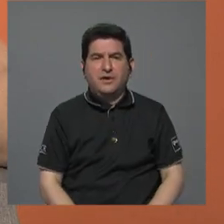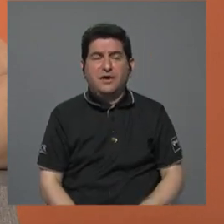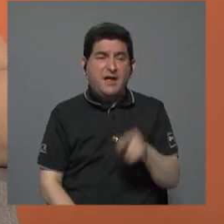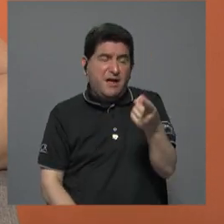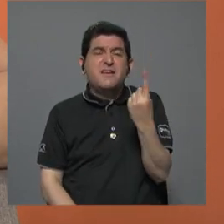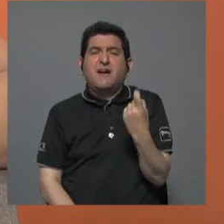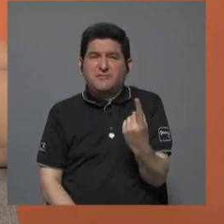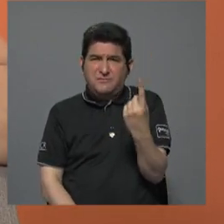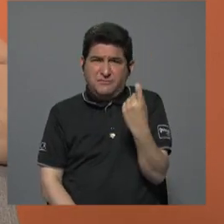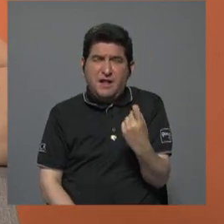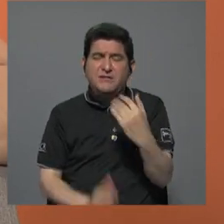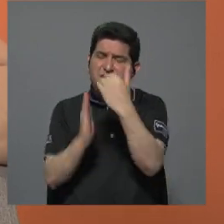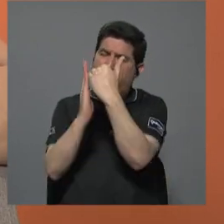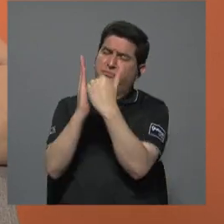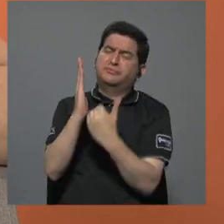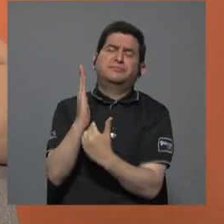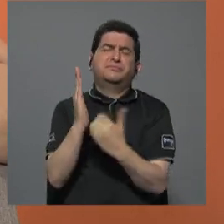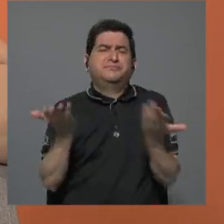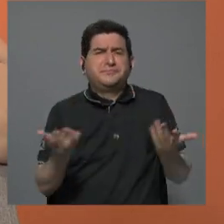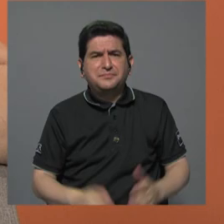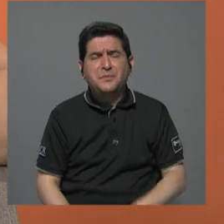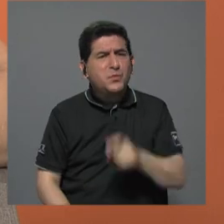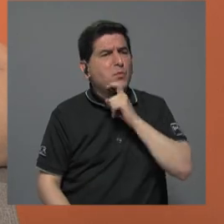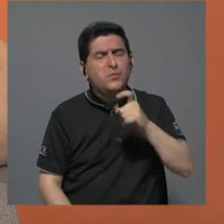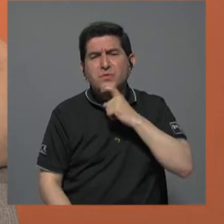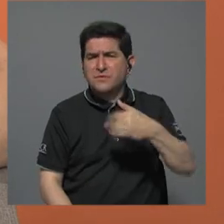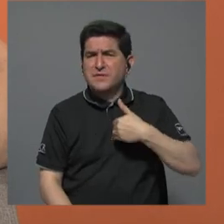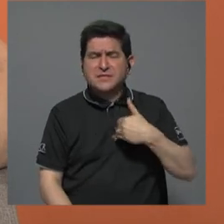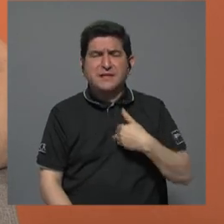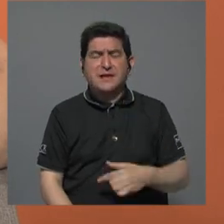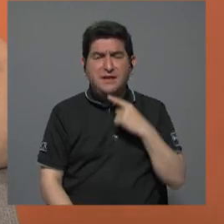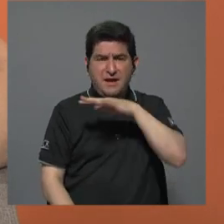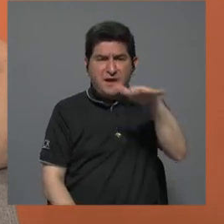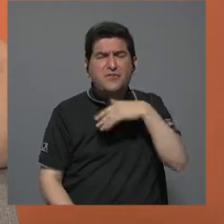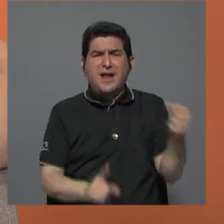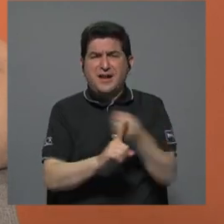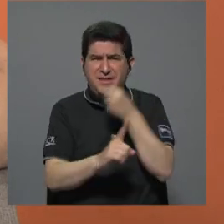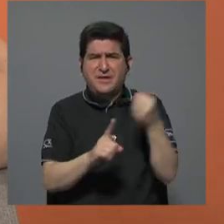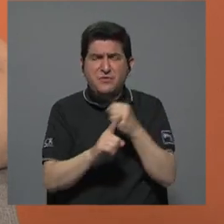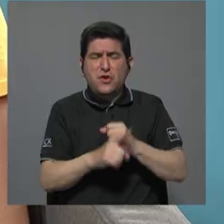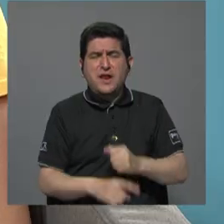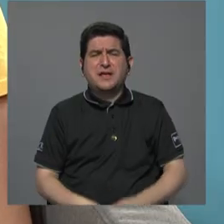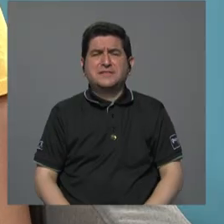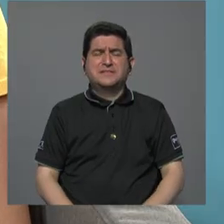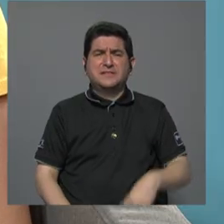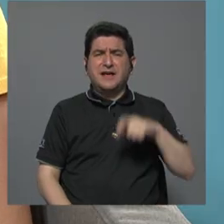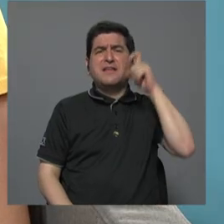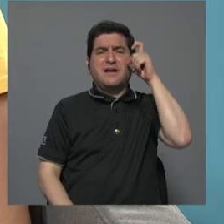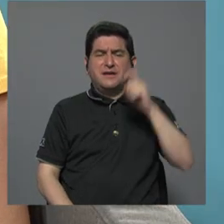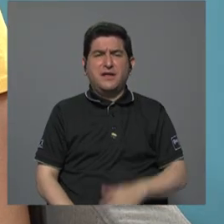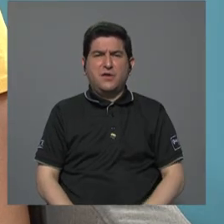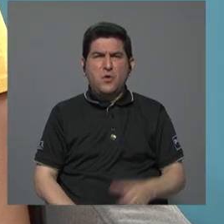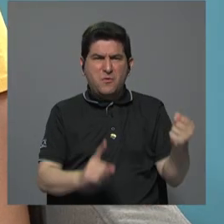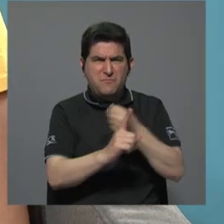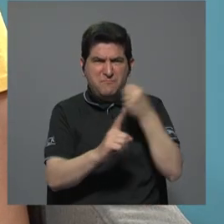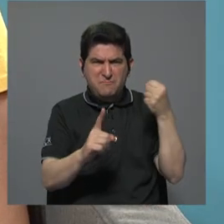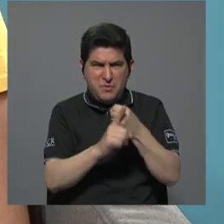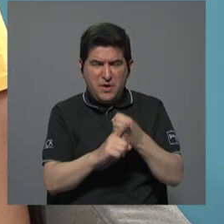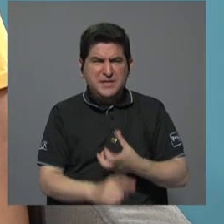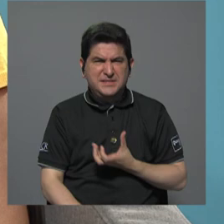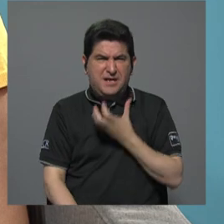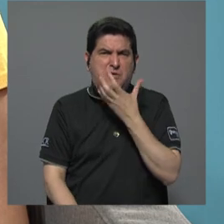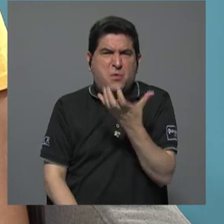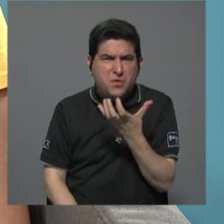nos faltan muchas, y es muy difícil tener que vivir con esta realidad de violencia de género. Así es, el grito de violencia, dice el Semanario